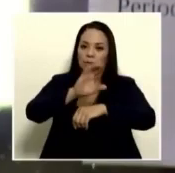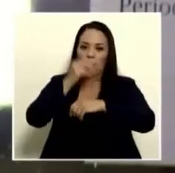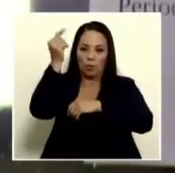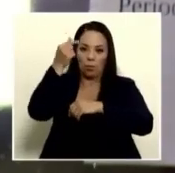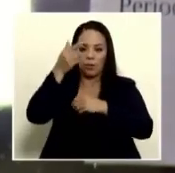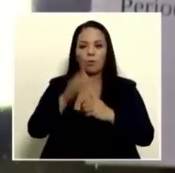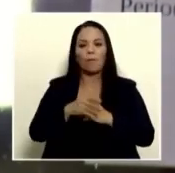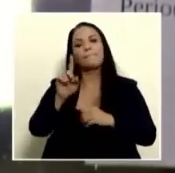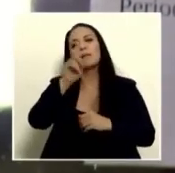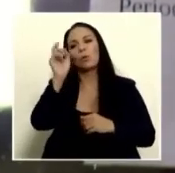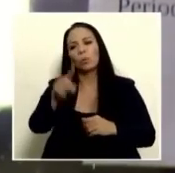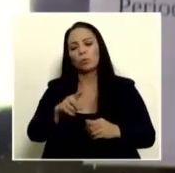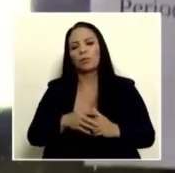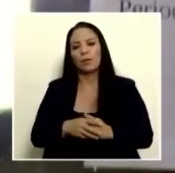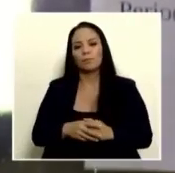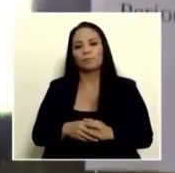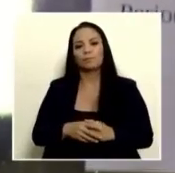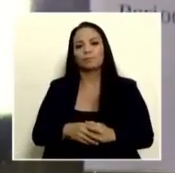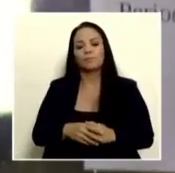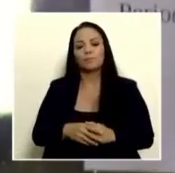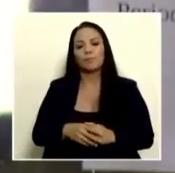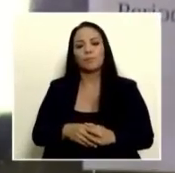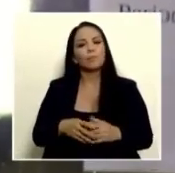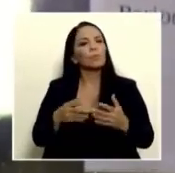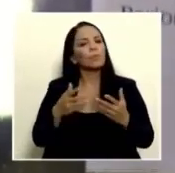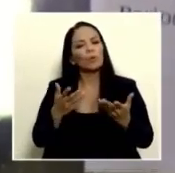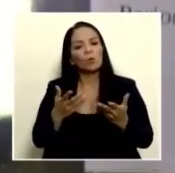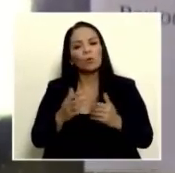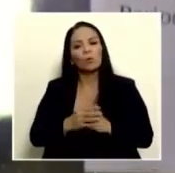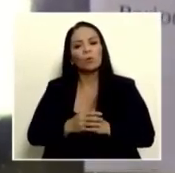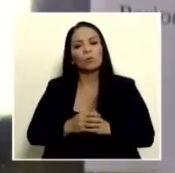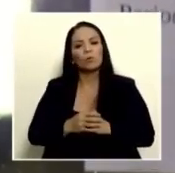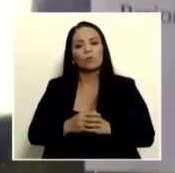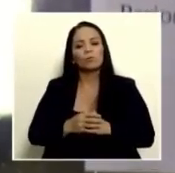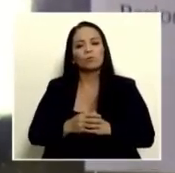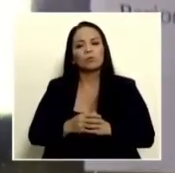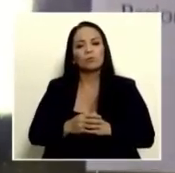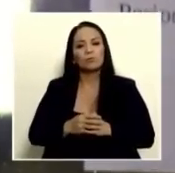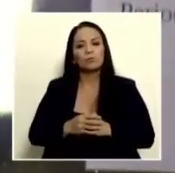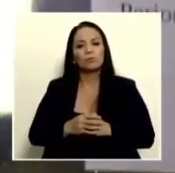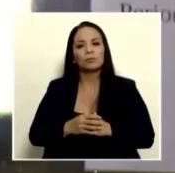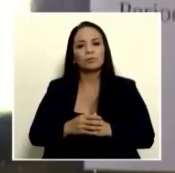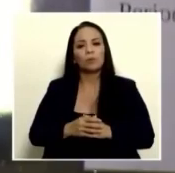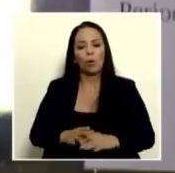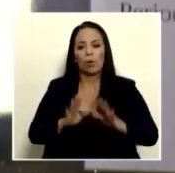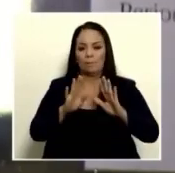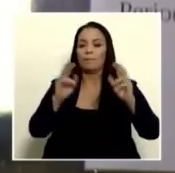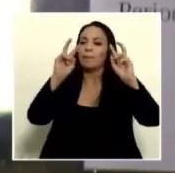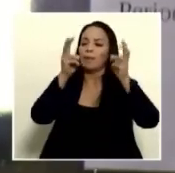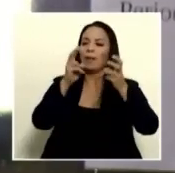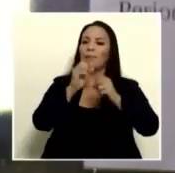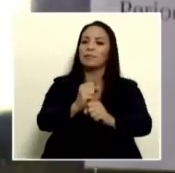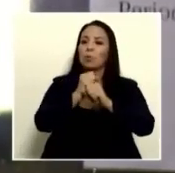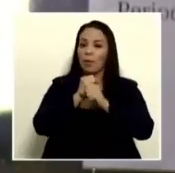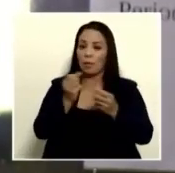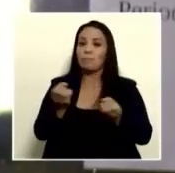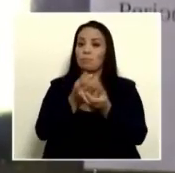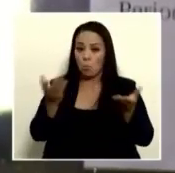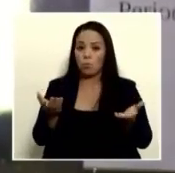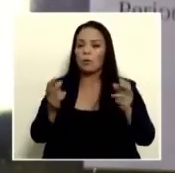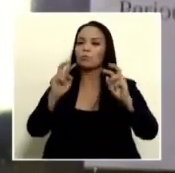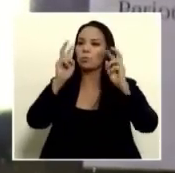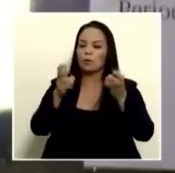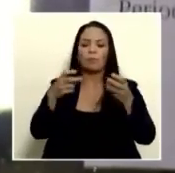la pregunta es básicamente lo que es el sentido de la seguridad pública es algo que